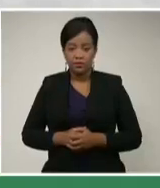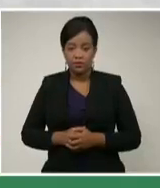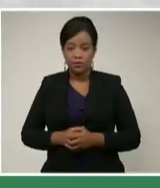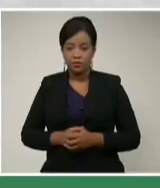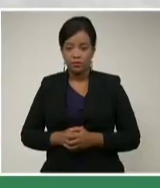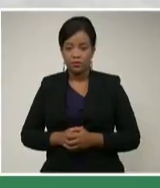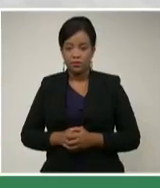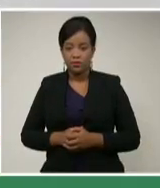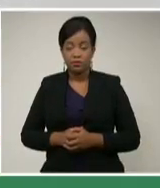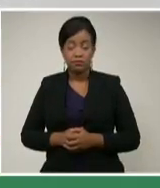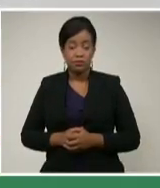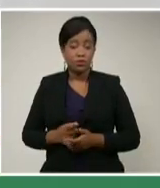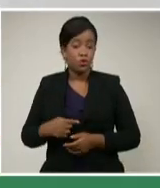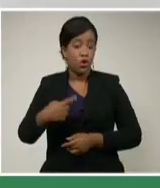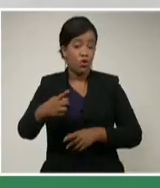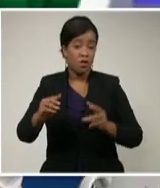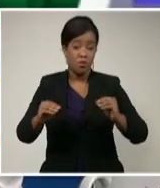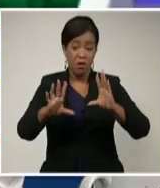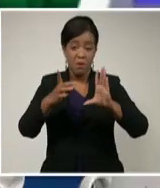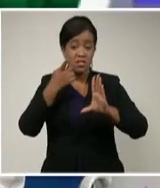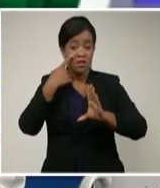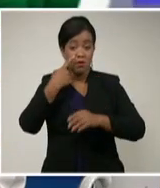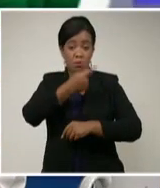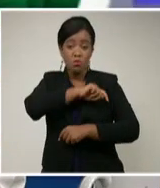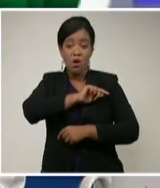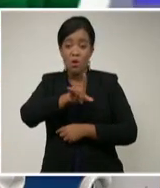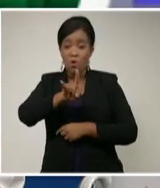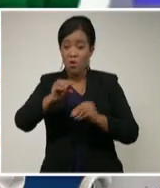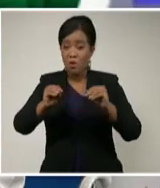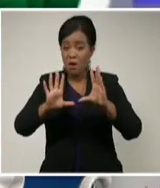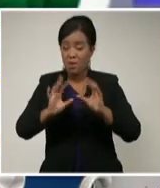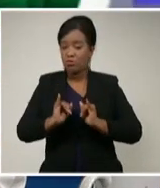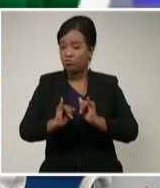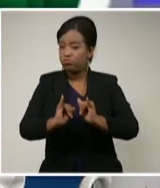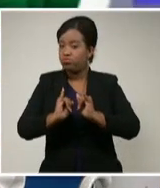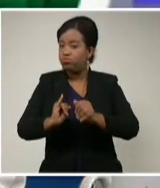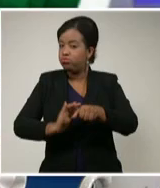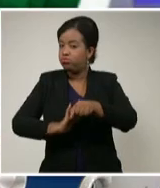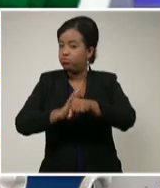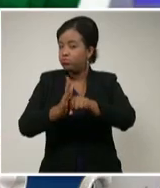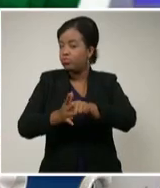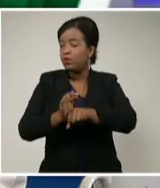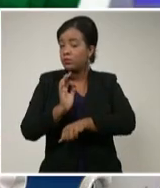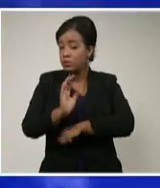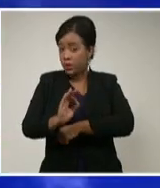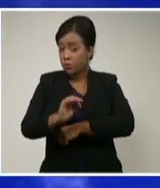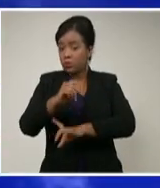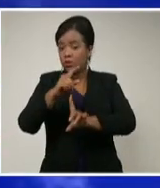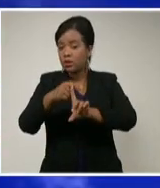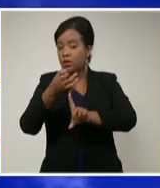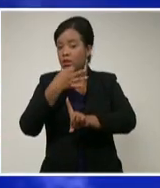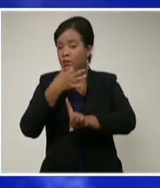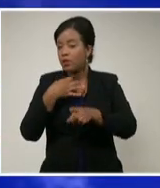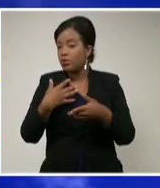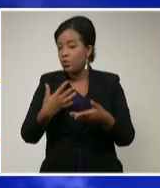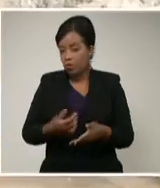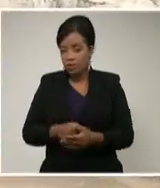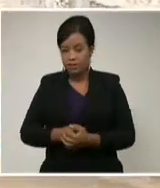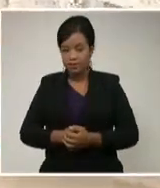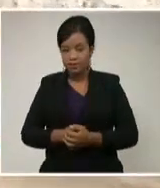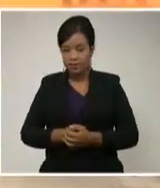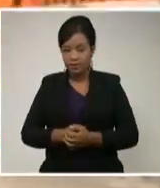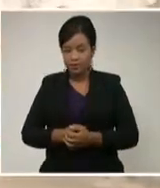Como cada mañana llega a toda la población, la información actualizada de cómo marcha el enfrentamiento y tratamiento a la COVID-19 en Cuba.